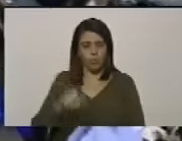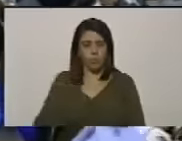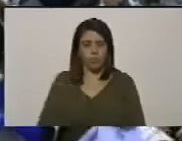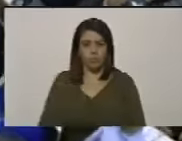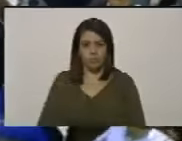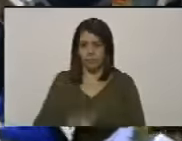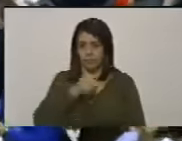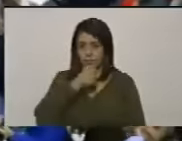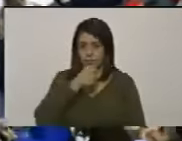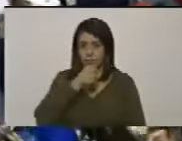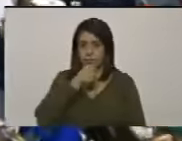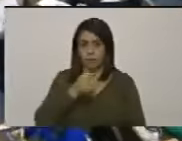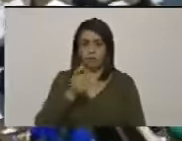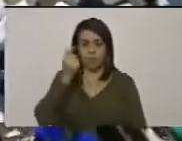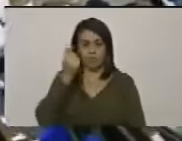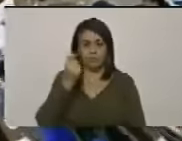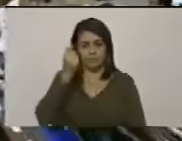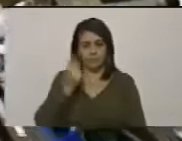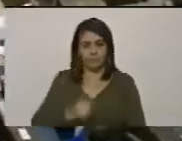Micrófono para el diputado por favor.